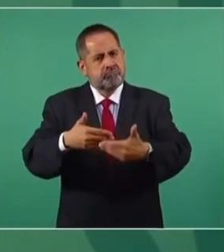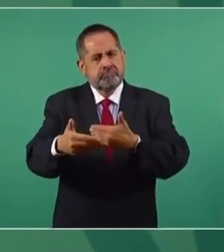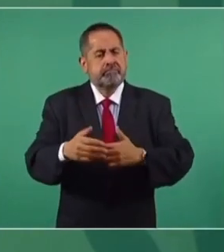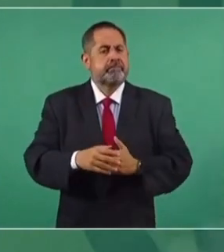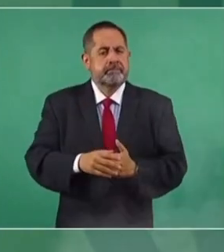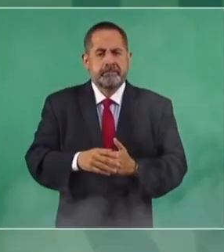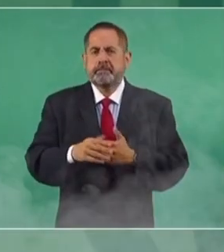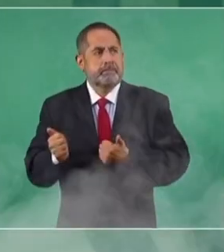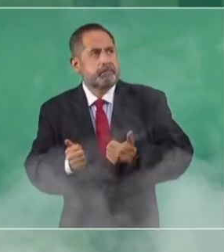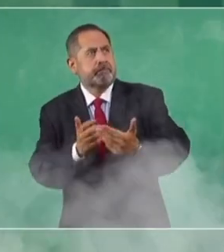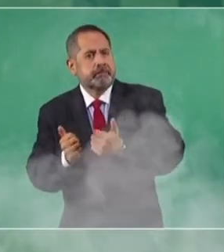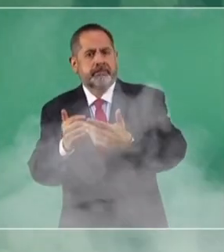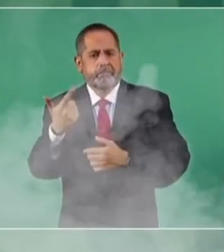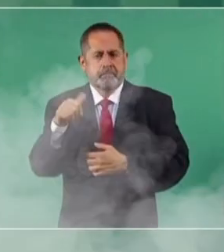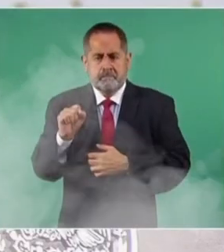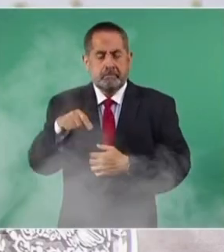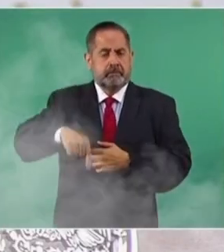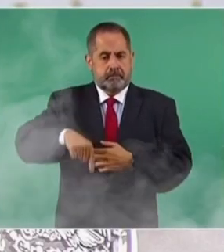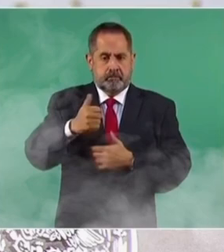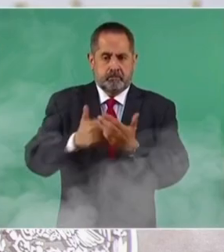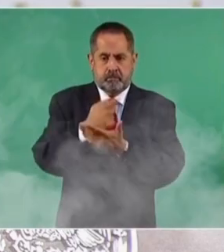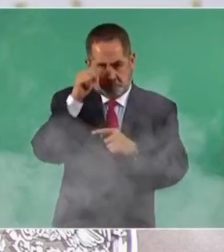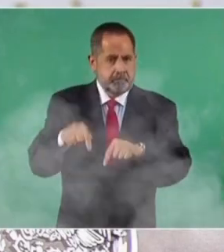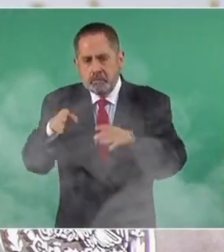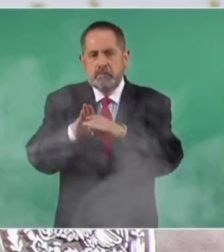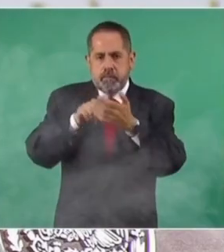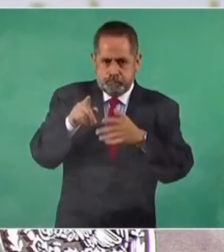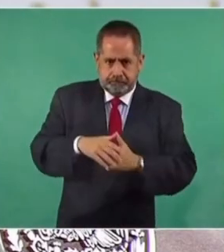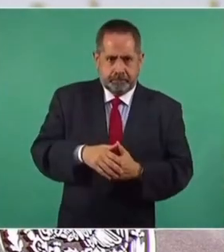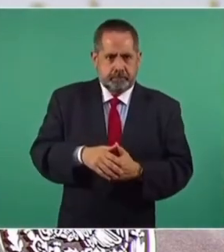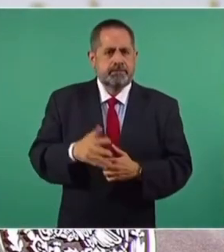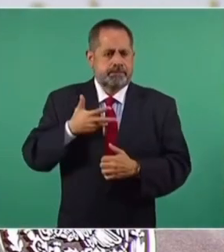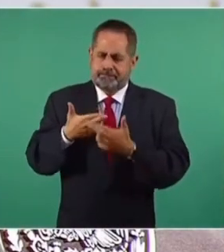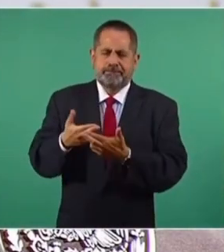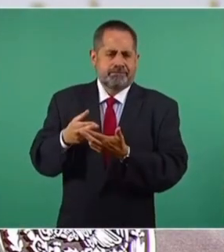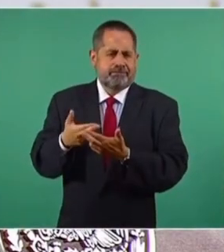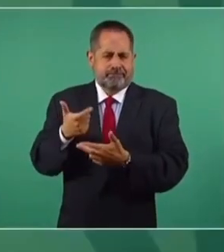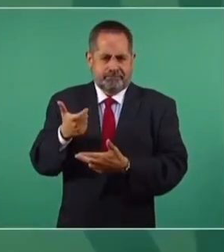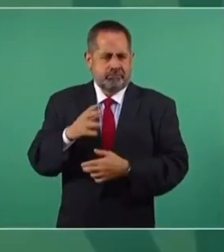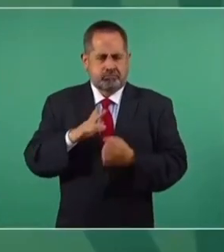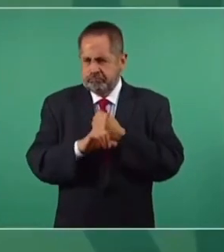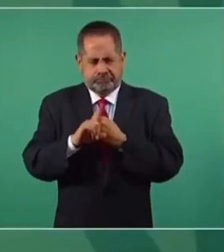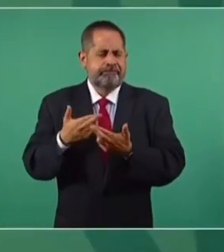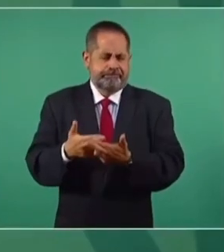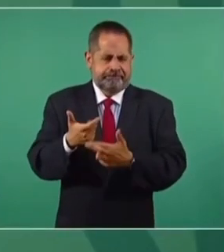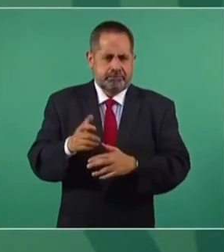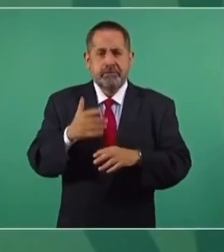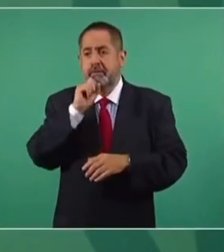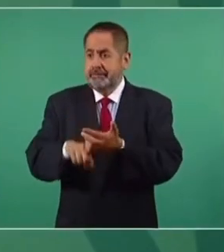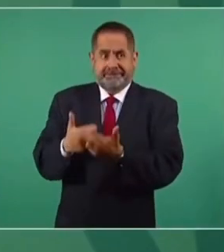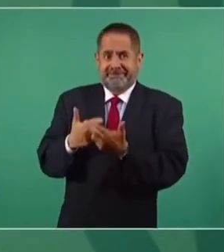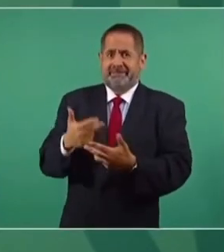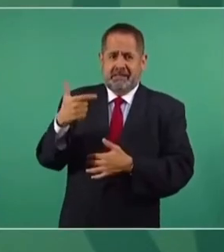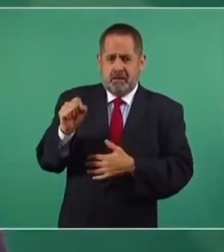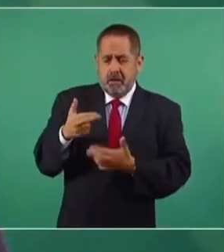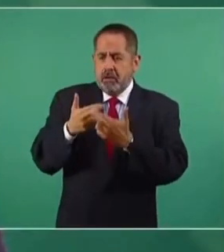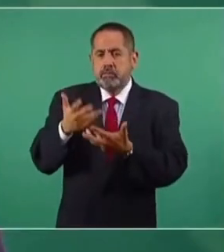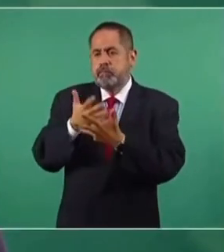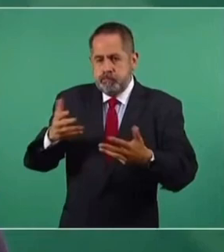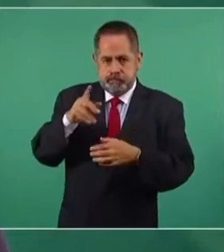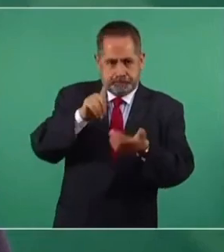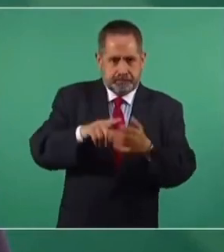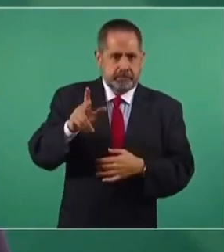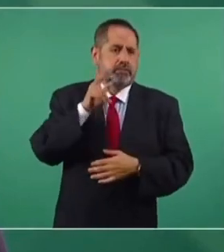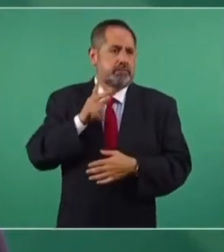distribuir el gas aquí en la ciudad. Tenemos los recursos, no hay problema, además tenemos el gas, porque